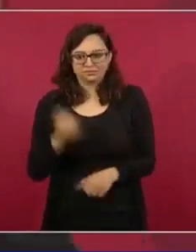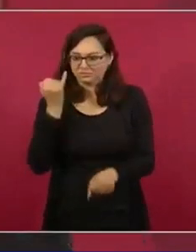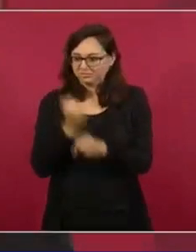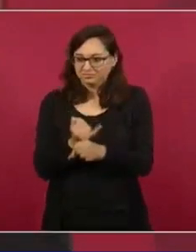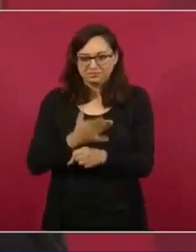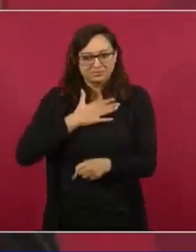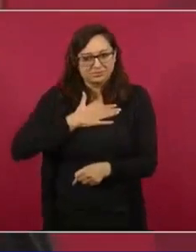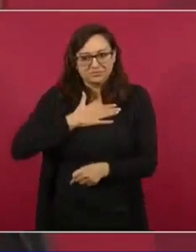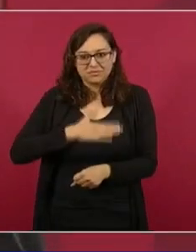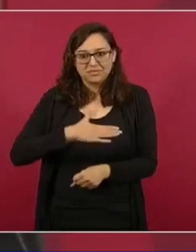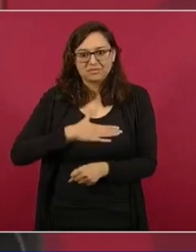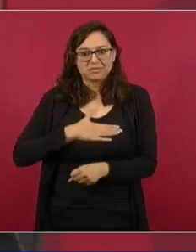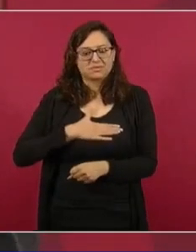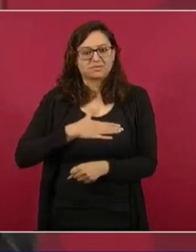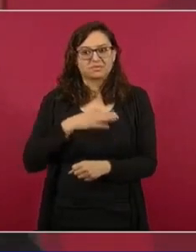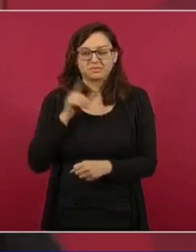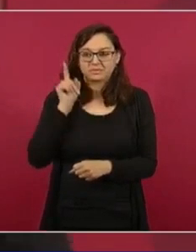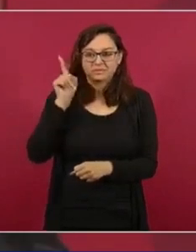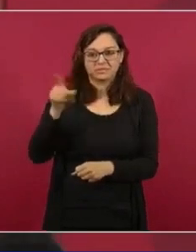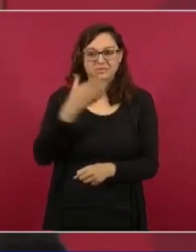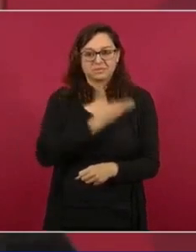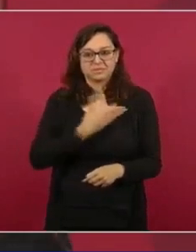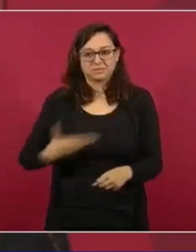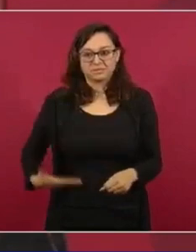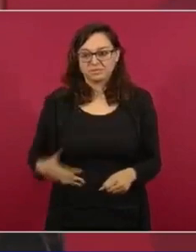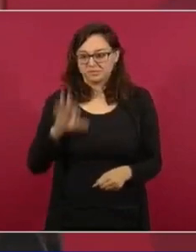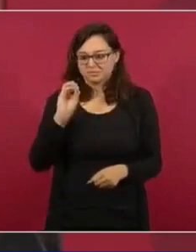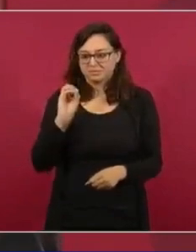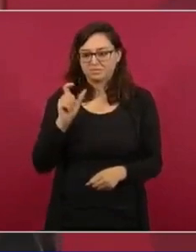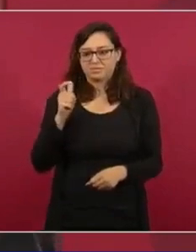desde Los Pinos, el presidente Fox